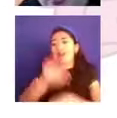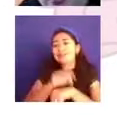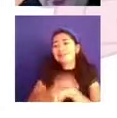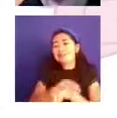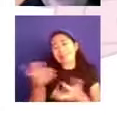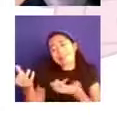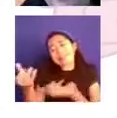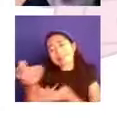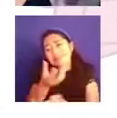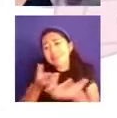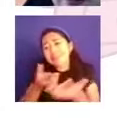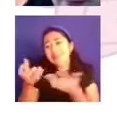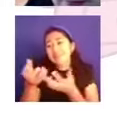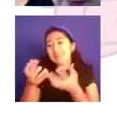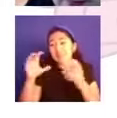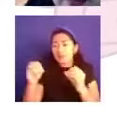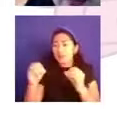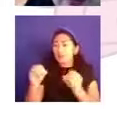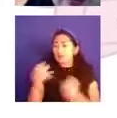con la sociedad.